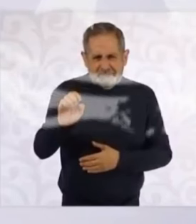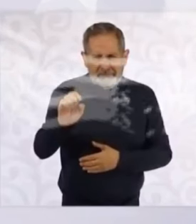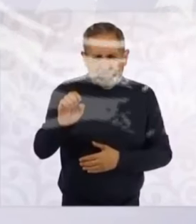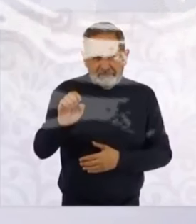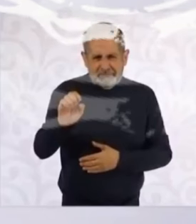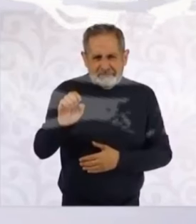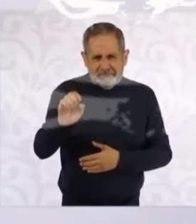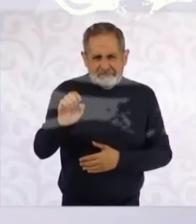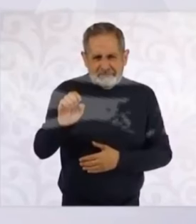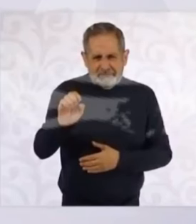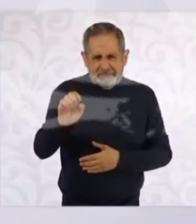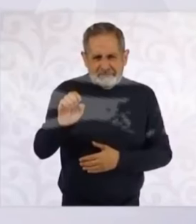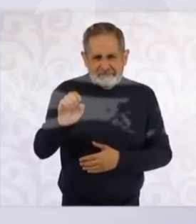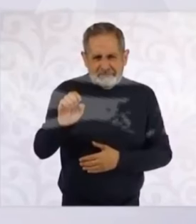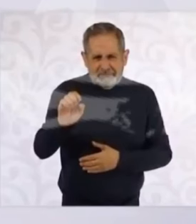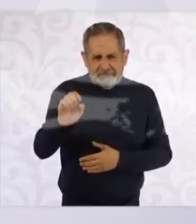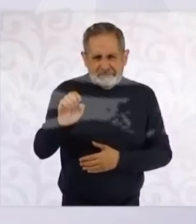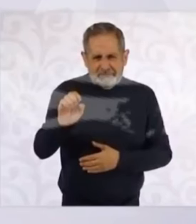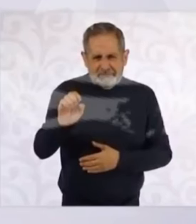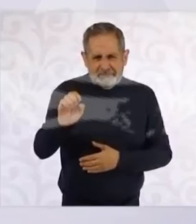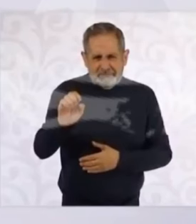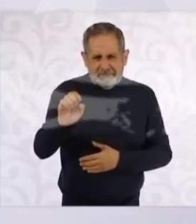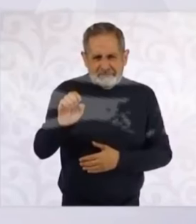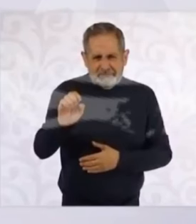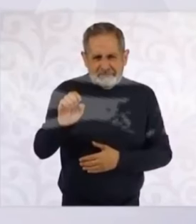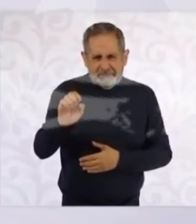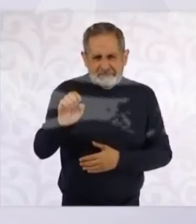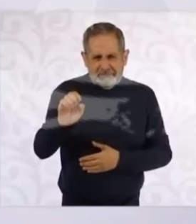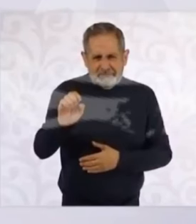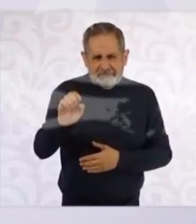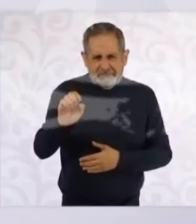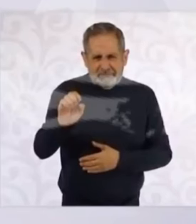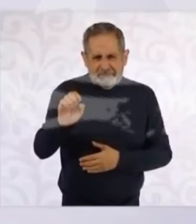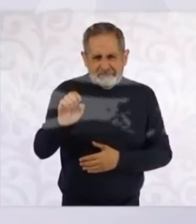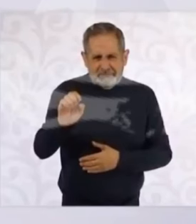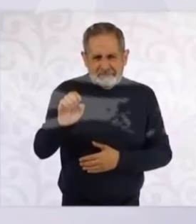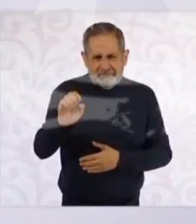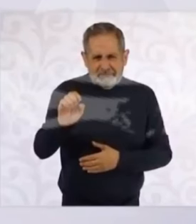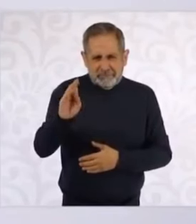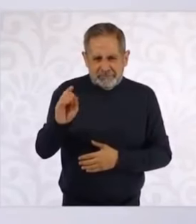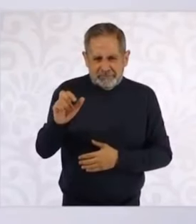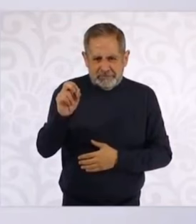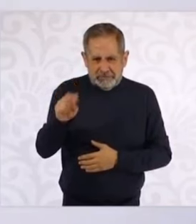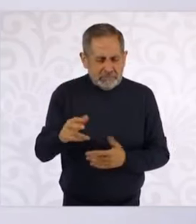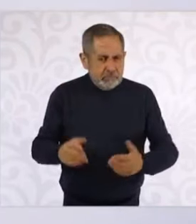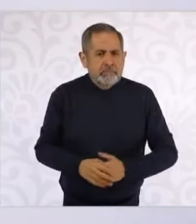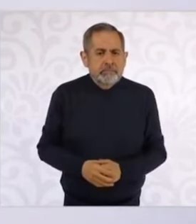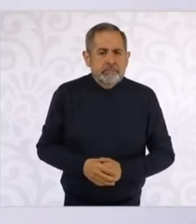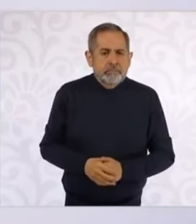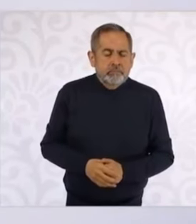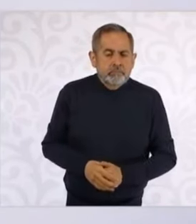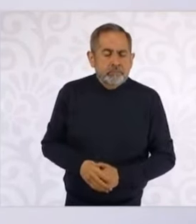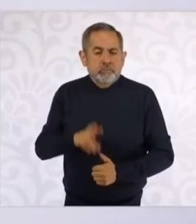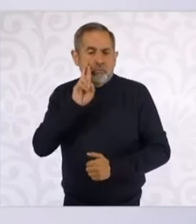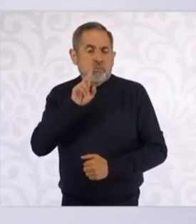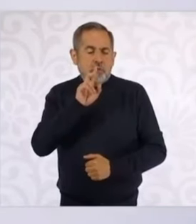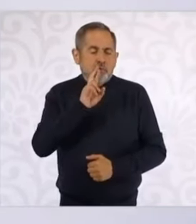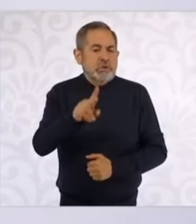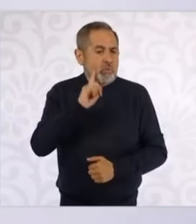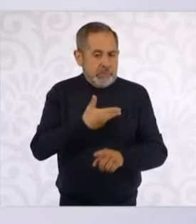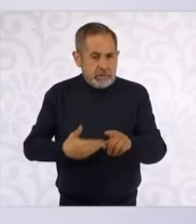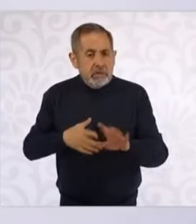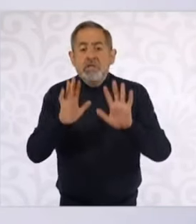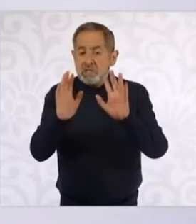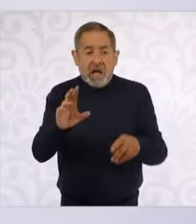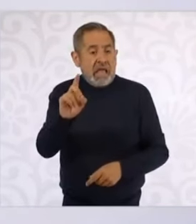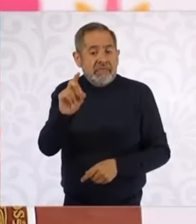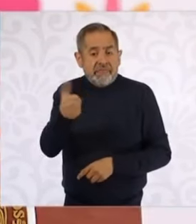A cinco años de la masacre, aún no hay ninguna sentencia por los... Hay 36 detenidos por parte de la